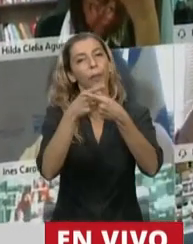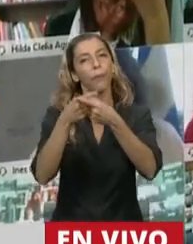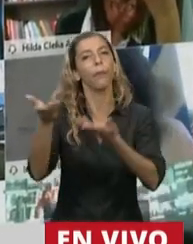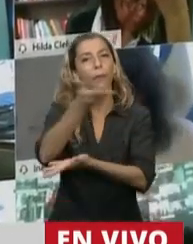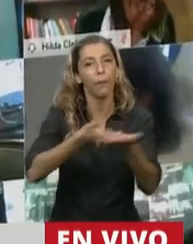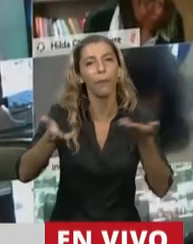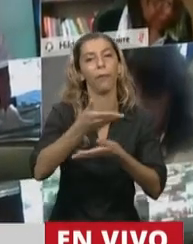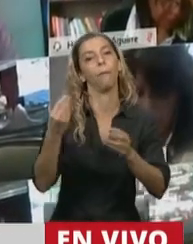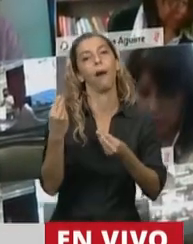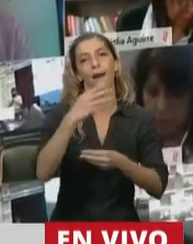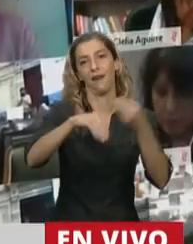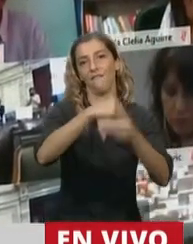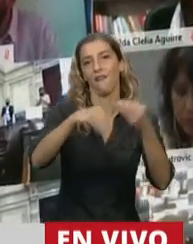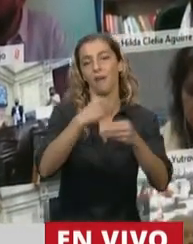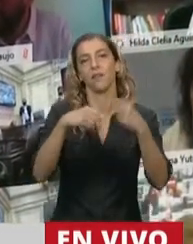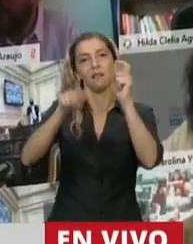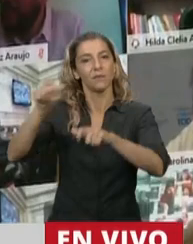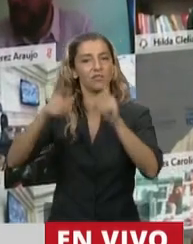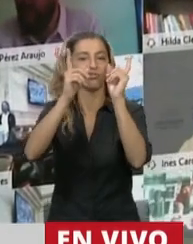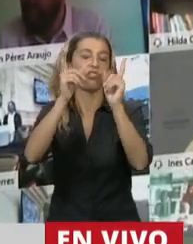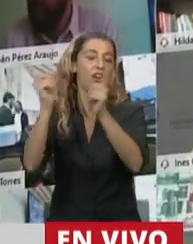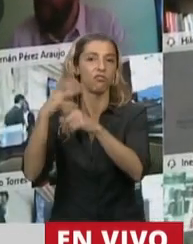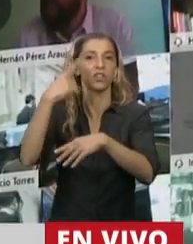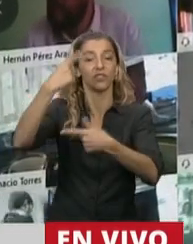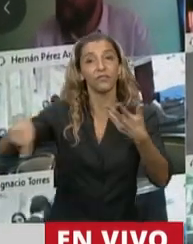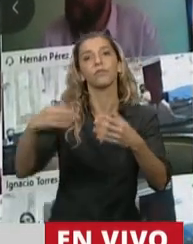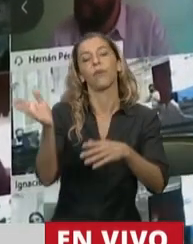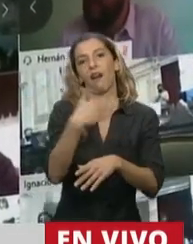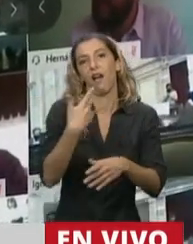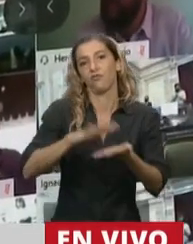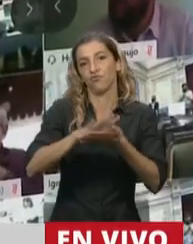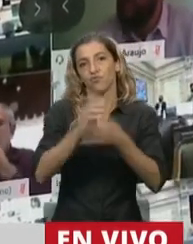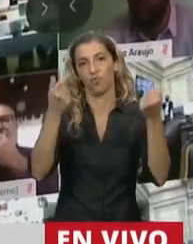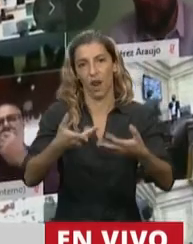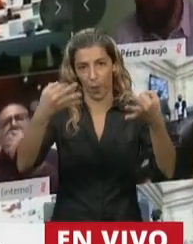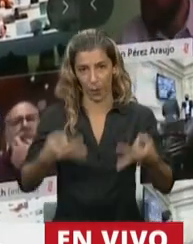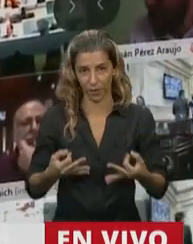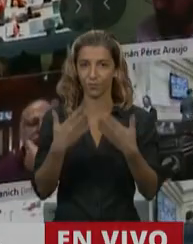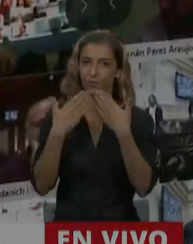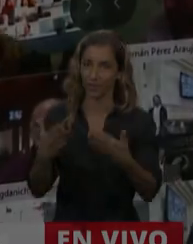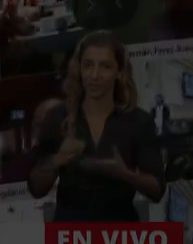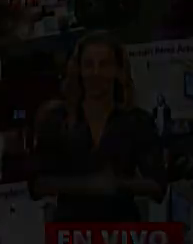las familias y para las trabajadoras y trabajadoras de la educación. Muchas gracias, Presidente. Gracias, Diputado del Caño.